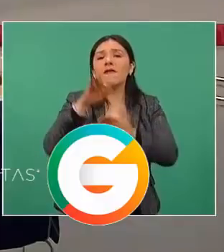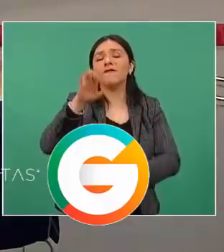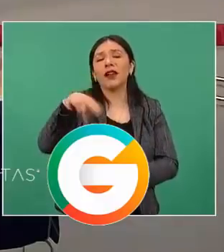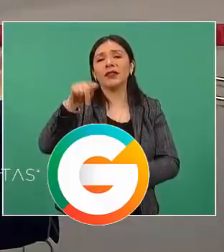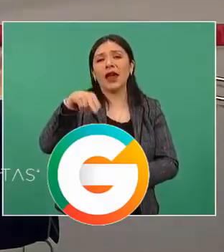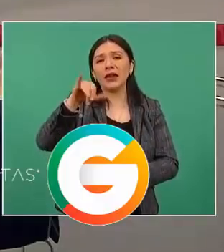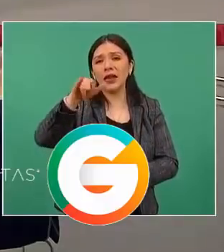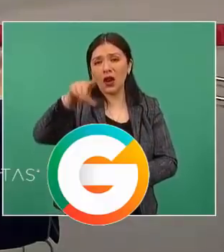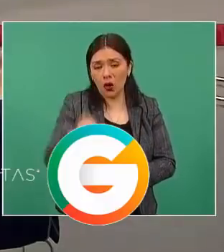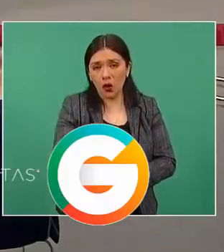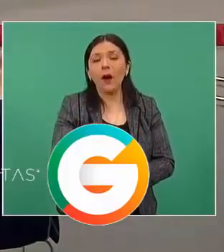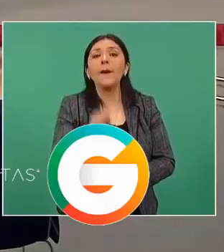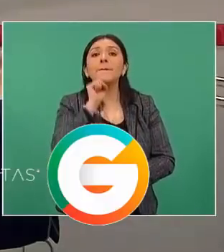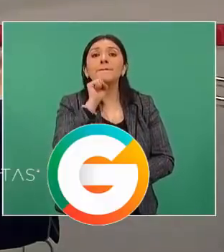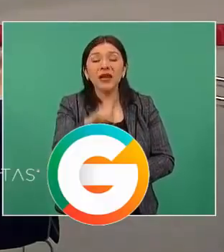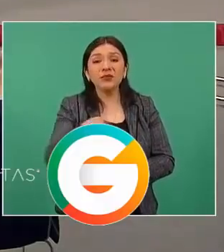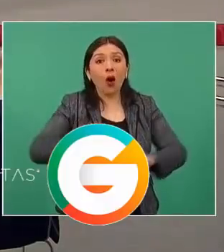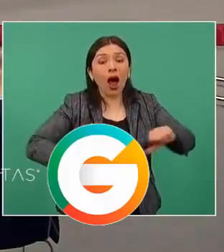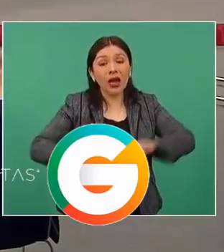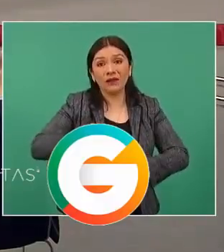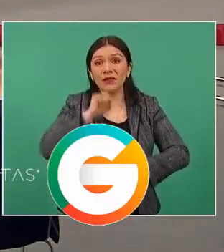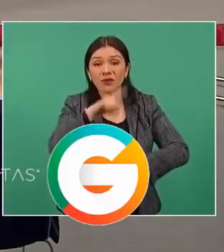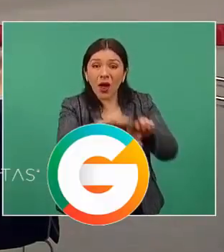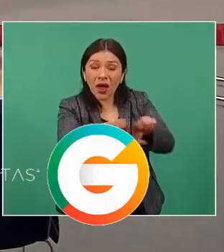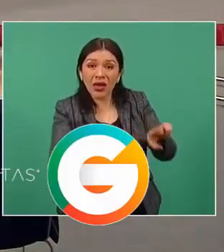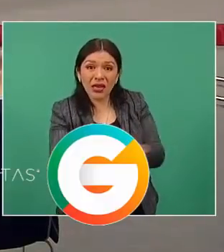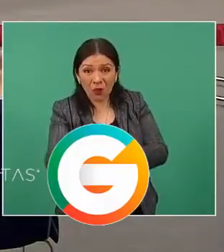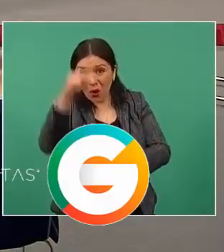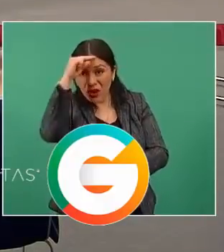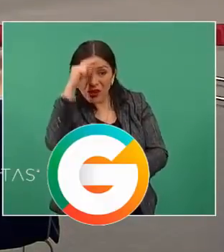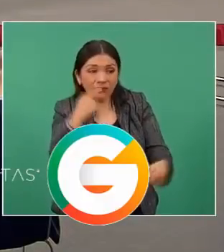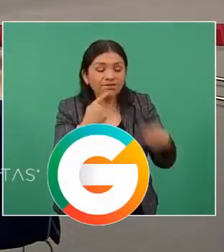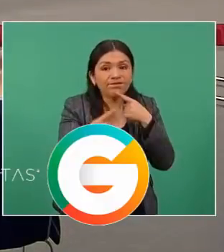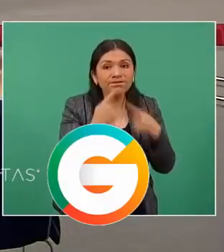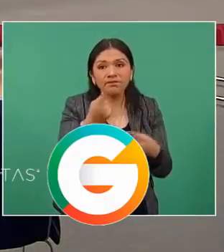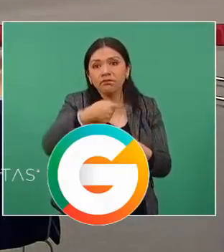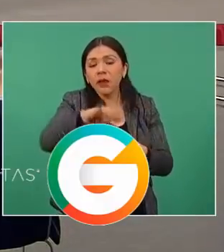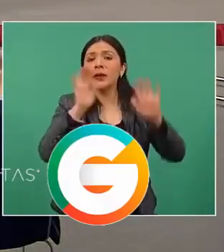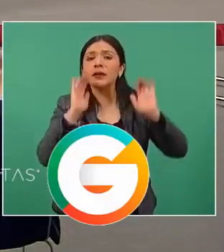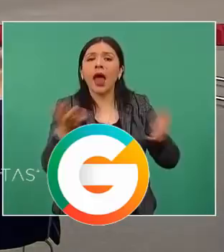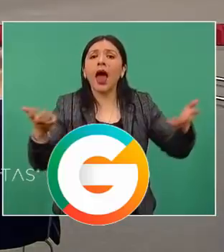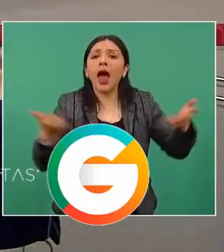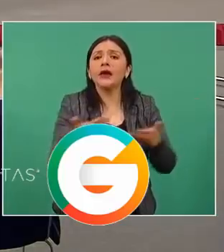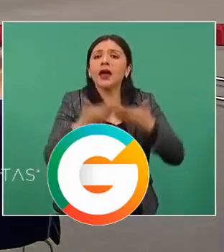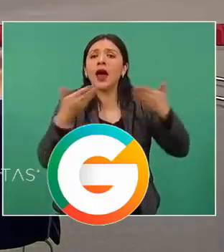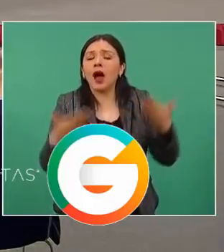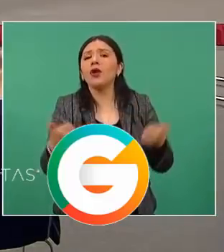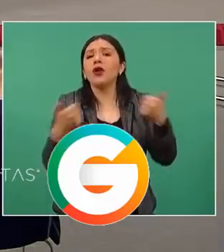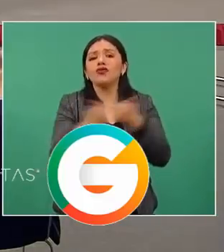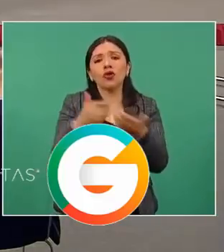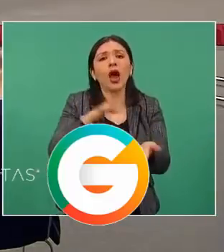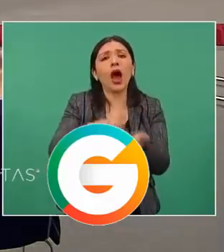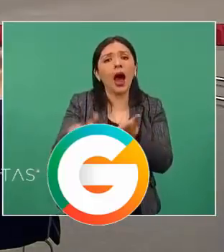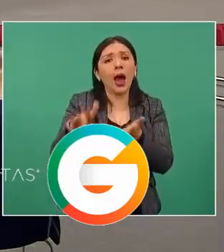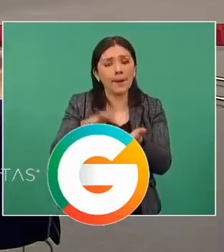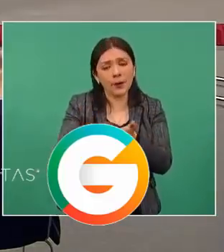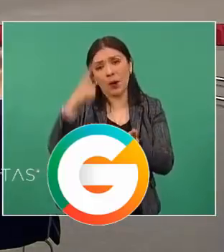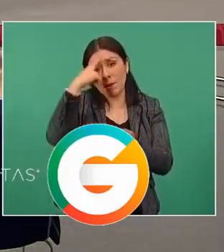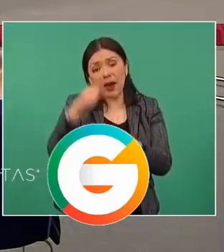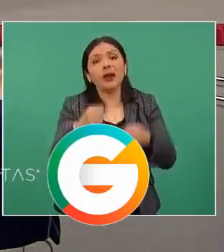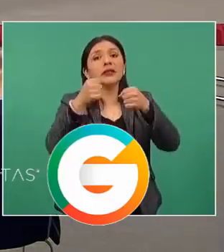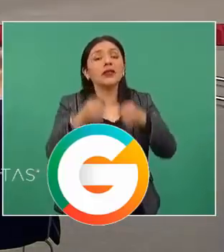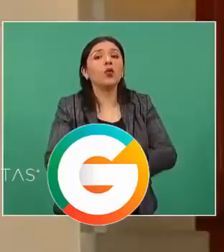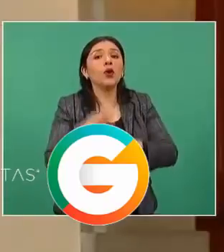También las actividades de inteligencia han estado desarrollando apoyos directos a seguridad